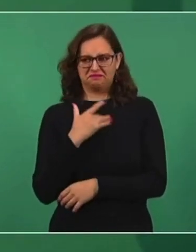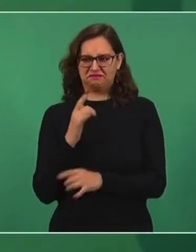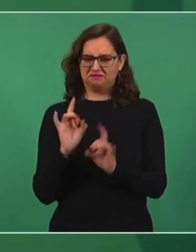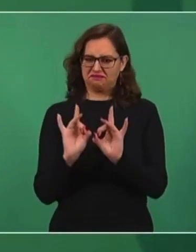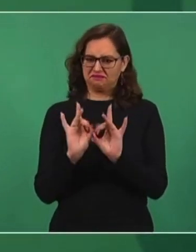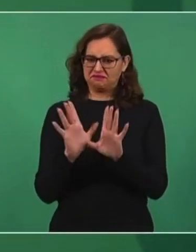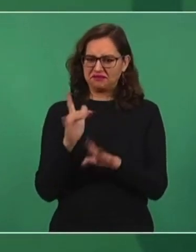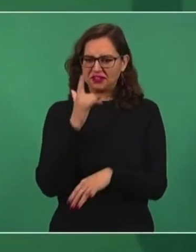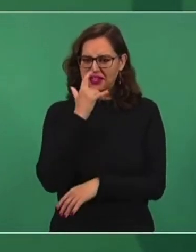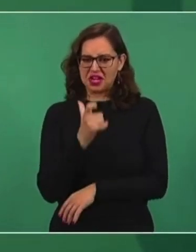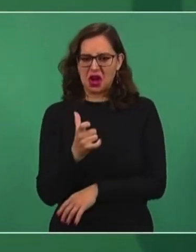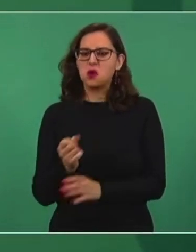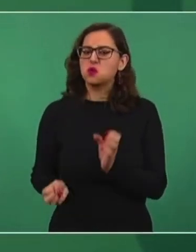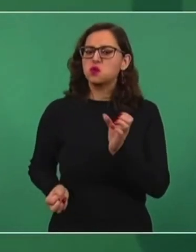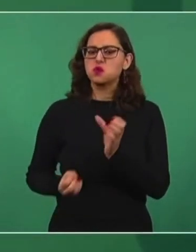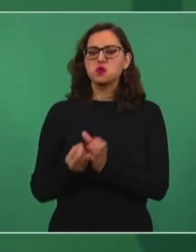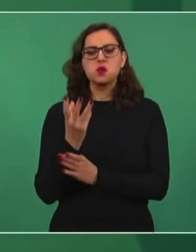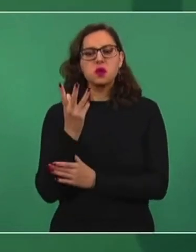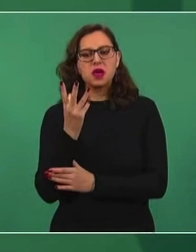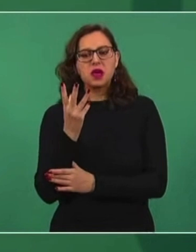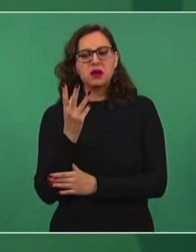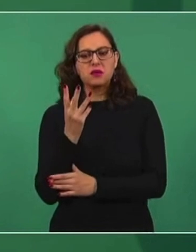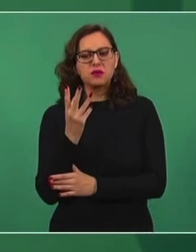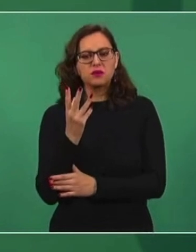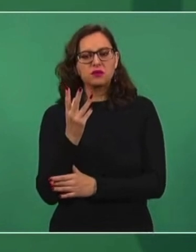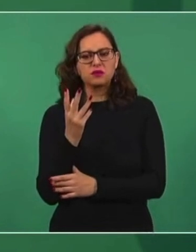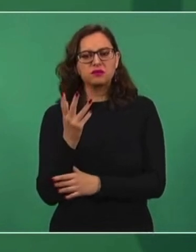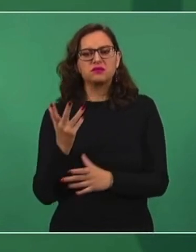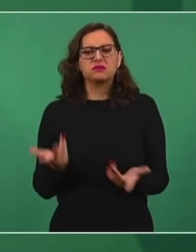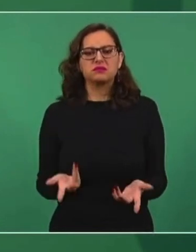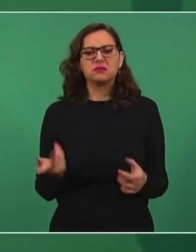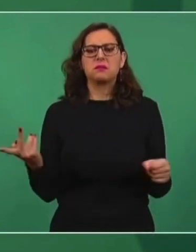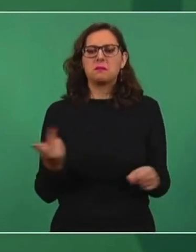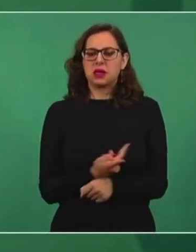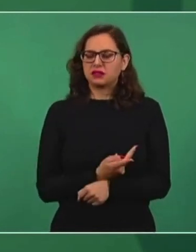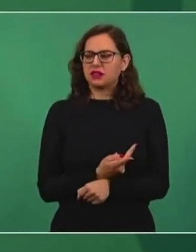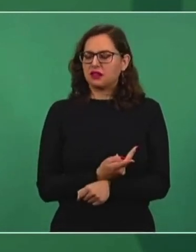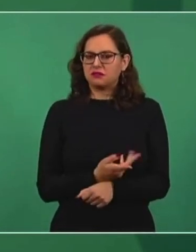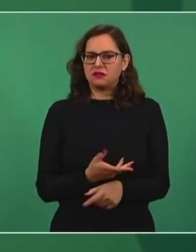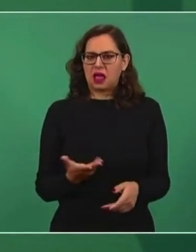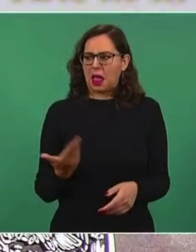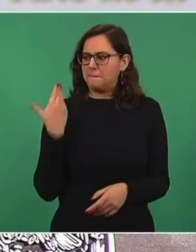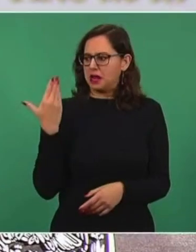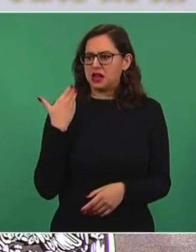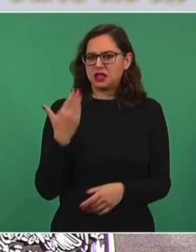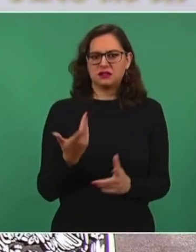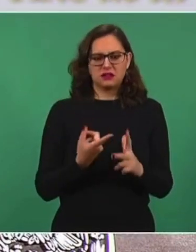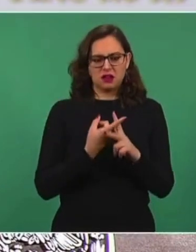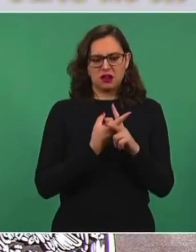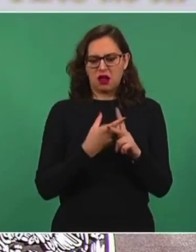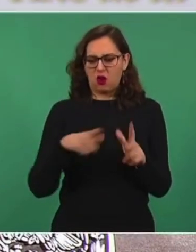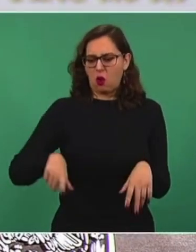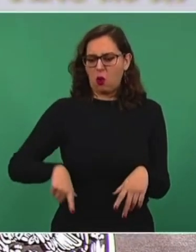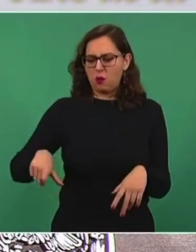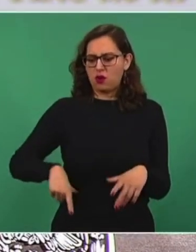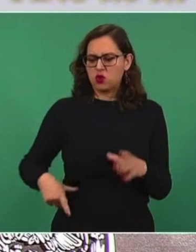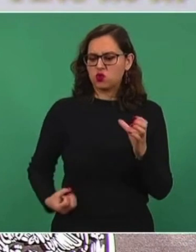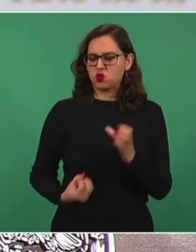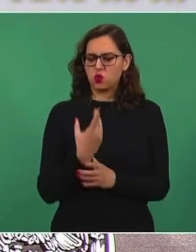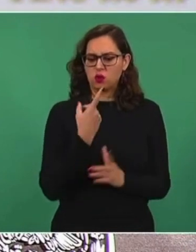que tiene que ver con el inicio de nuestro gobierno, por eso